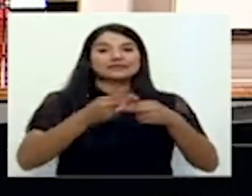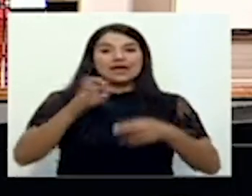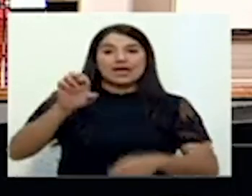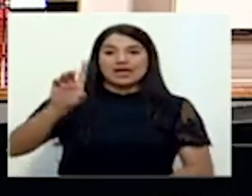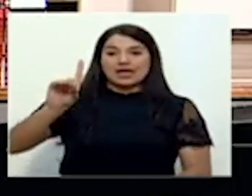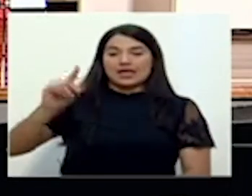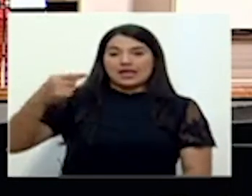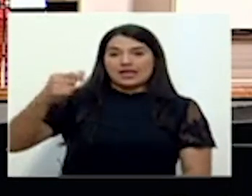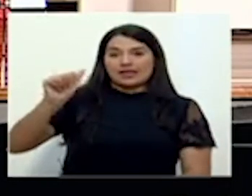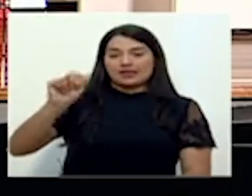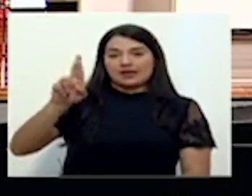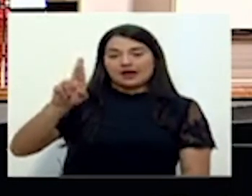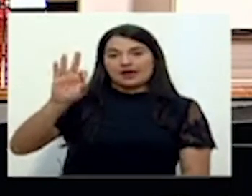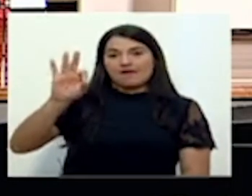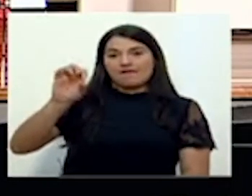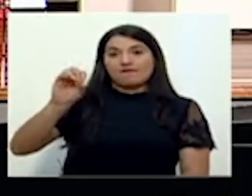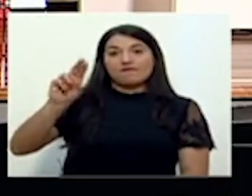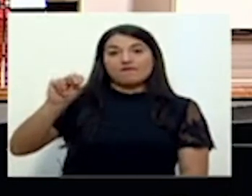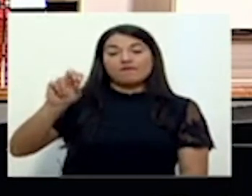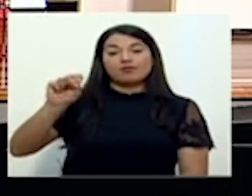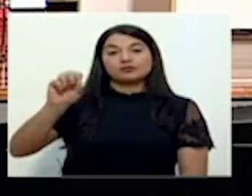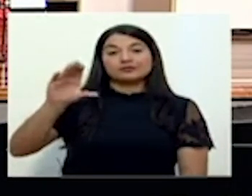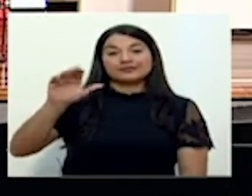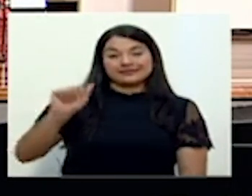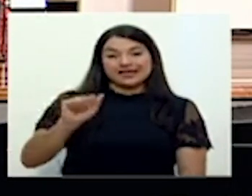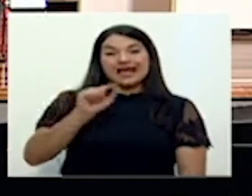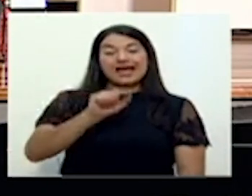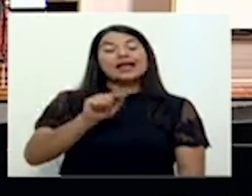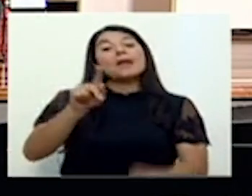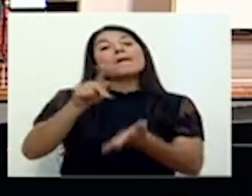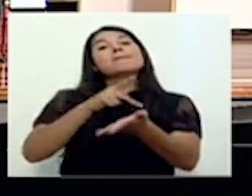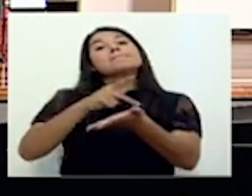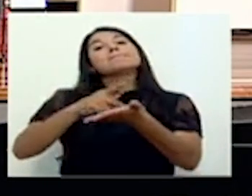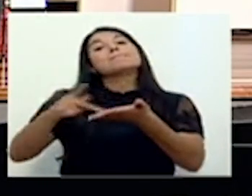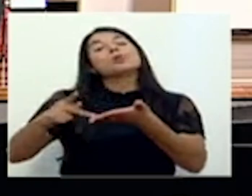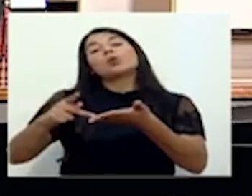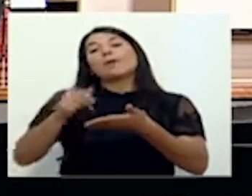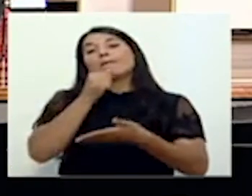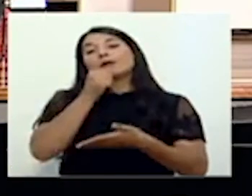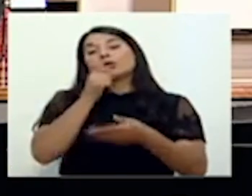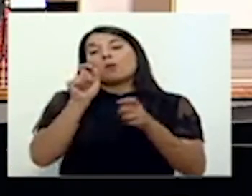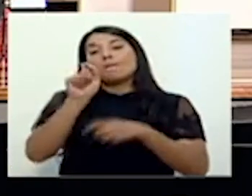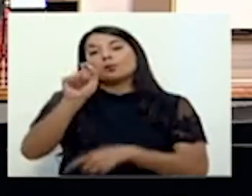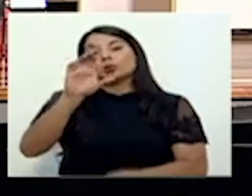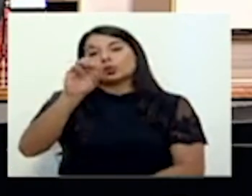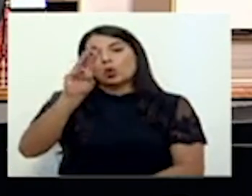puroperiodismo.com. Por favor, don Edgar, indicar a quienes estarían dirigidas sus consultas.